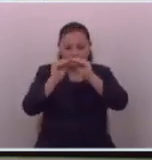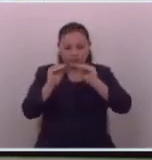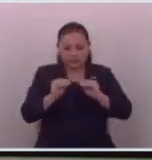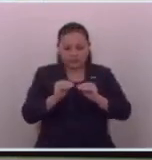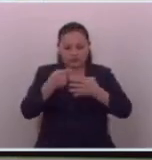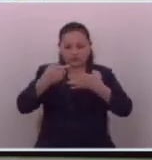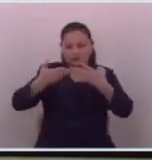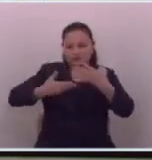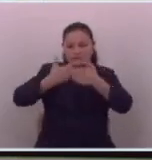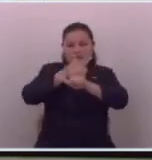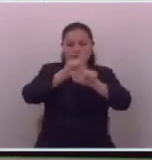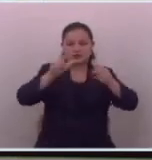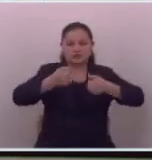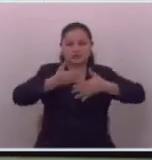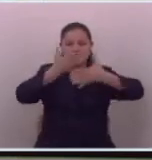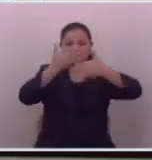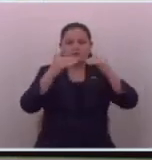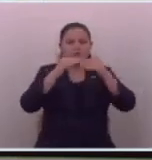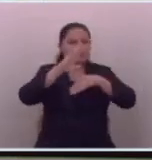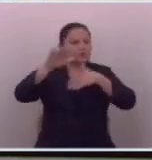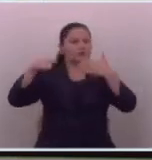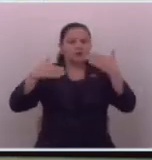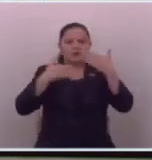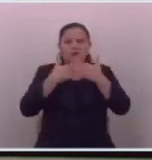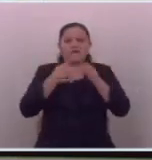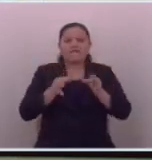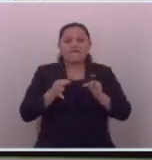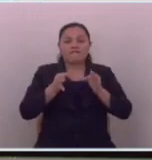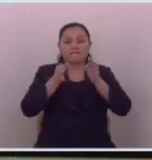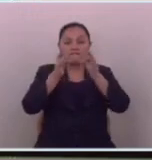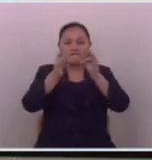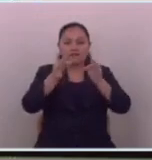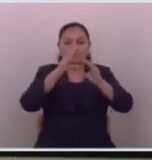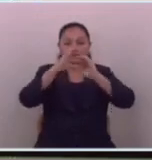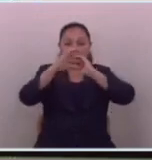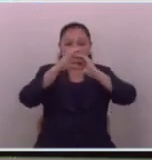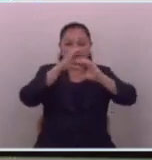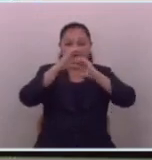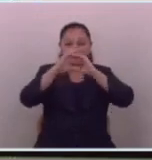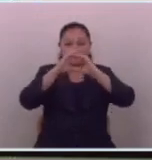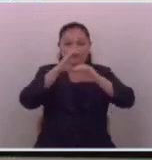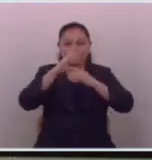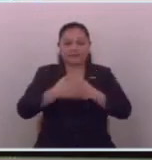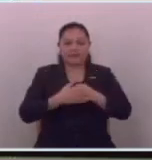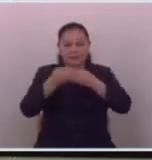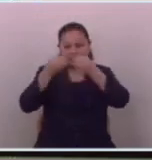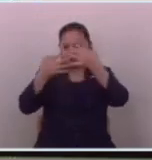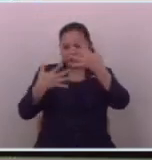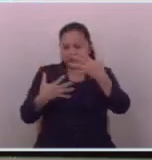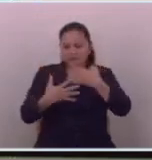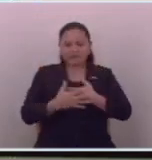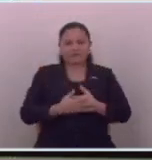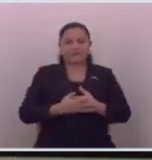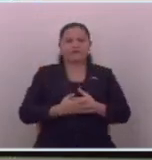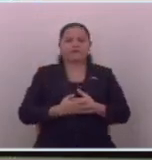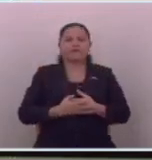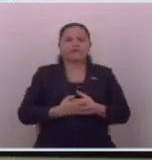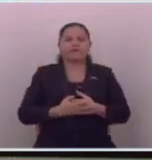derecho a la libre expresión a través de todas las formas de medios de comunicación